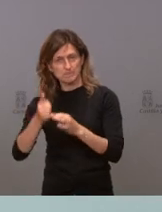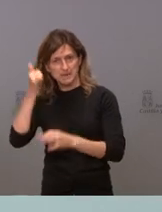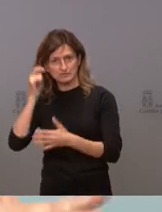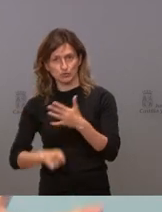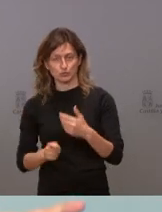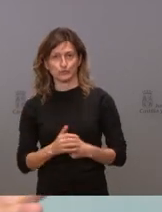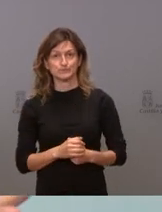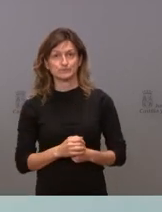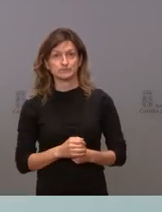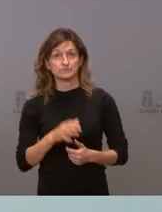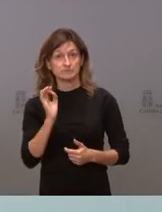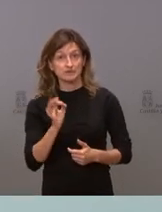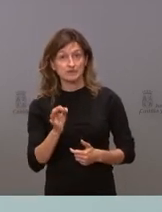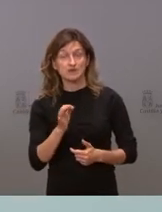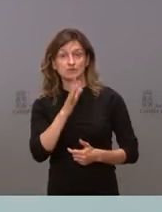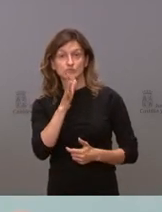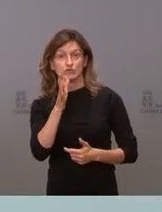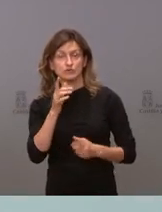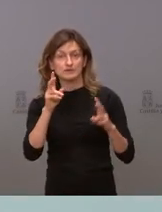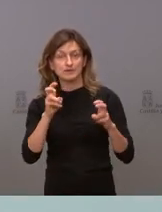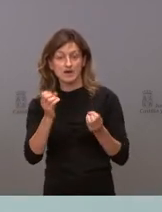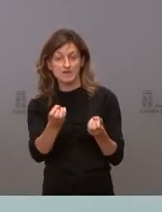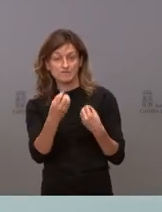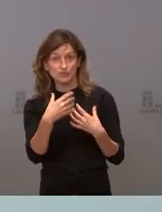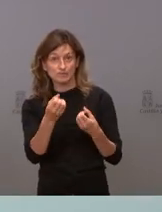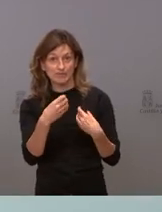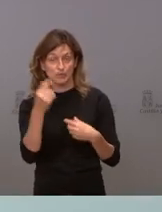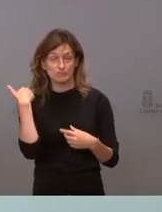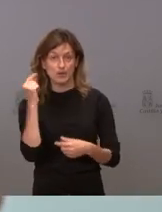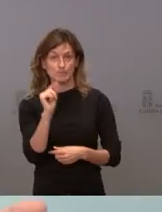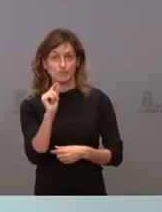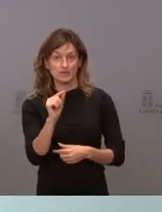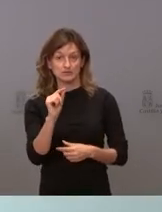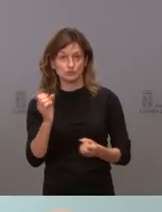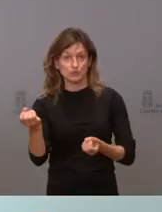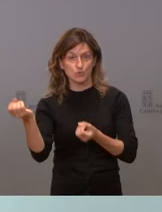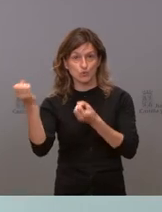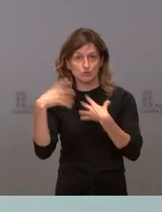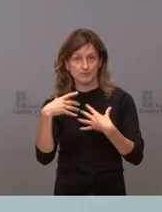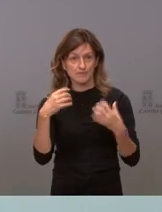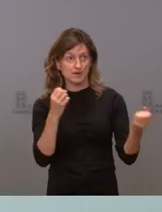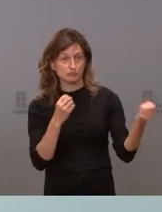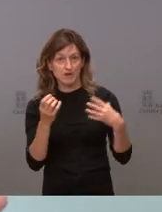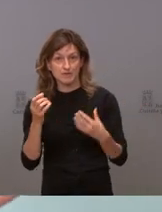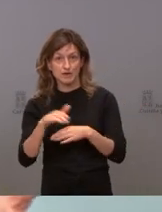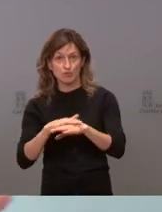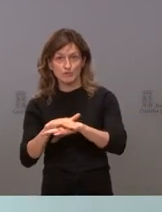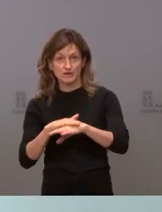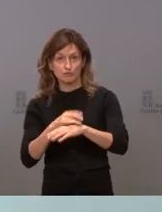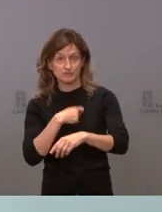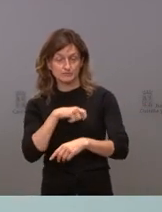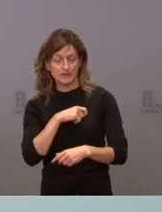Es verdad que actuamos con la información que teníamos en aquel momento, la que nos trasladaba todo el mundo, el Gobierno de España,